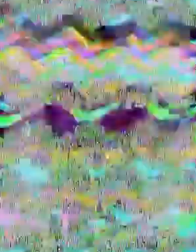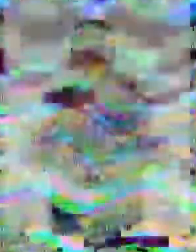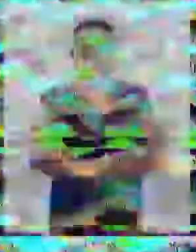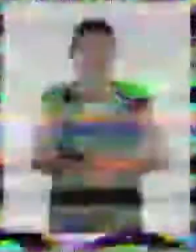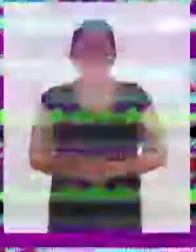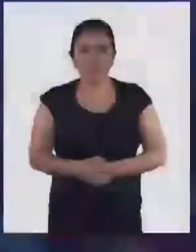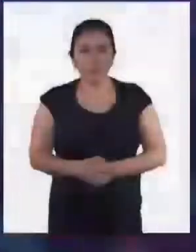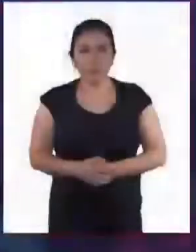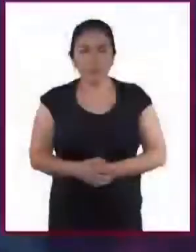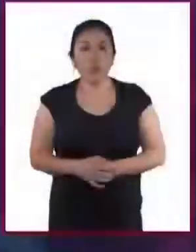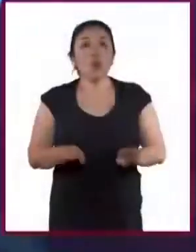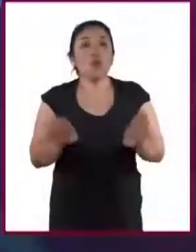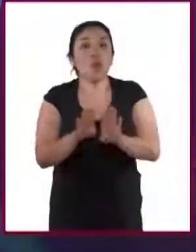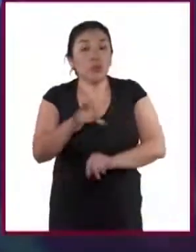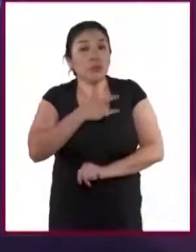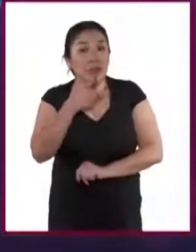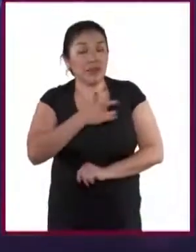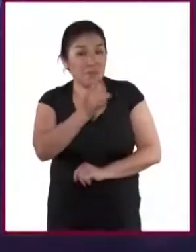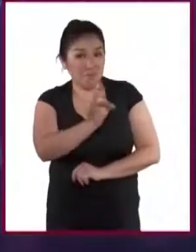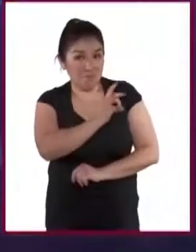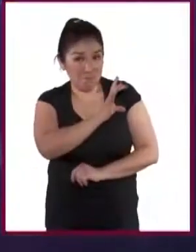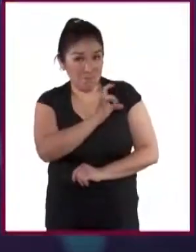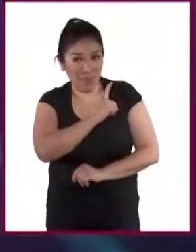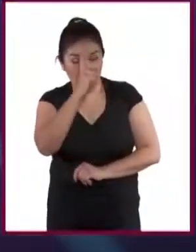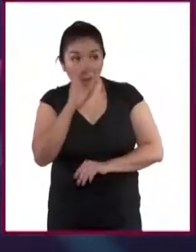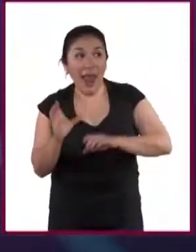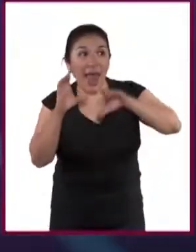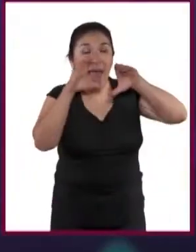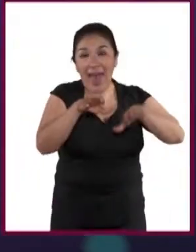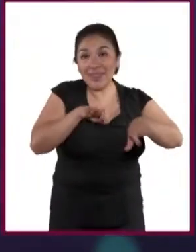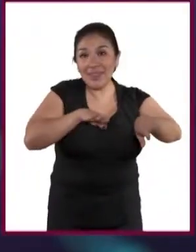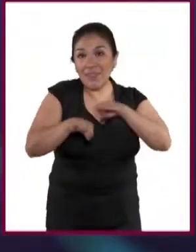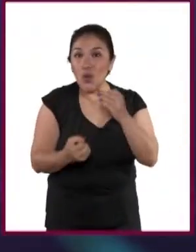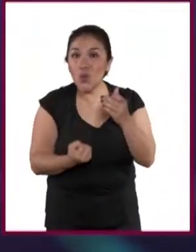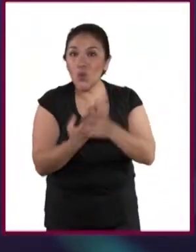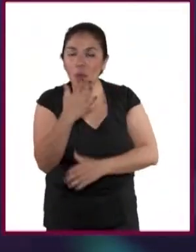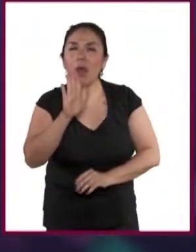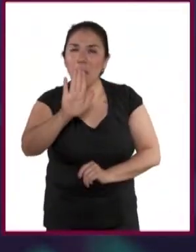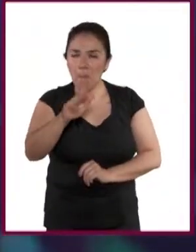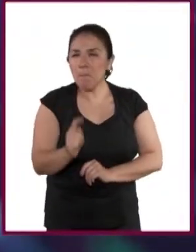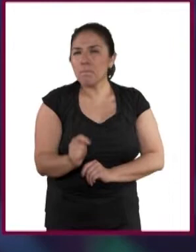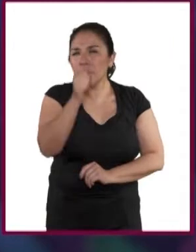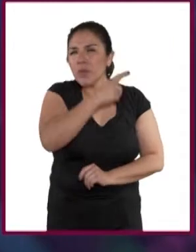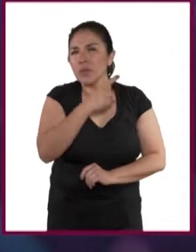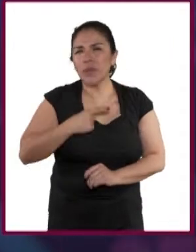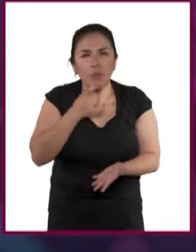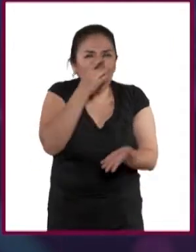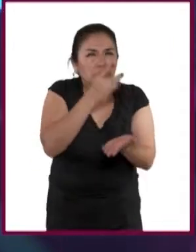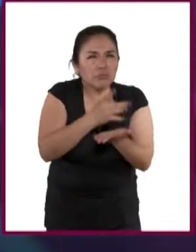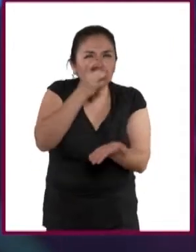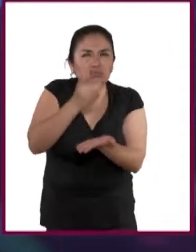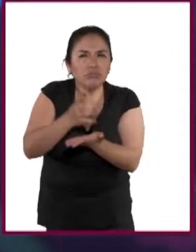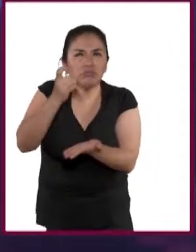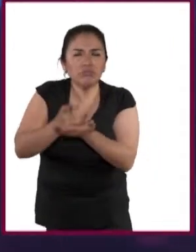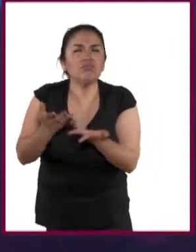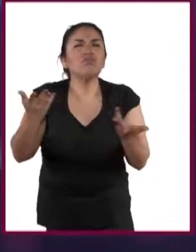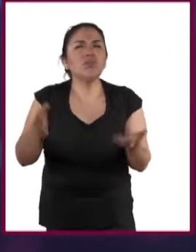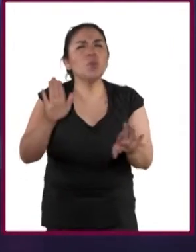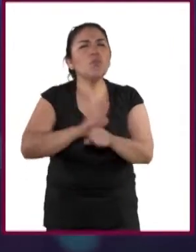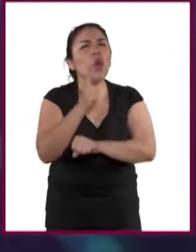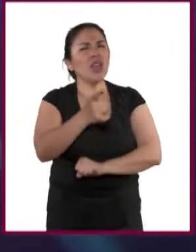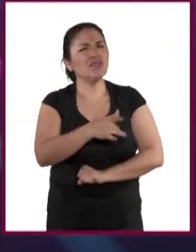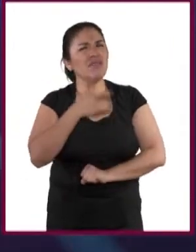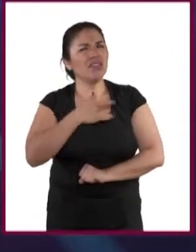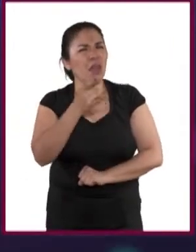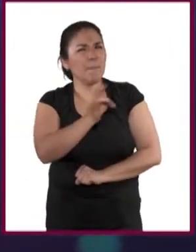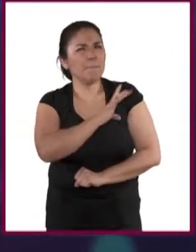Para manejar el miedo a incorporarse al mundo laboral, primero identifiquen cuál es la fuente de su miedo.